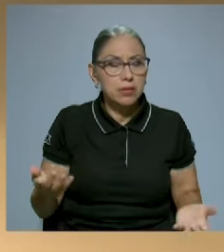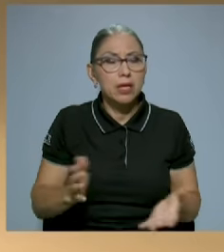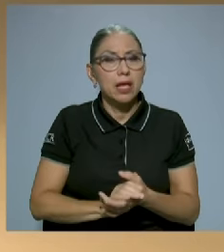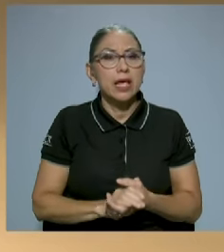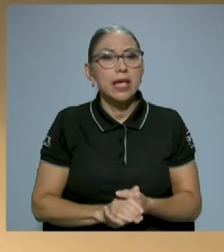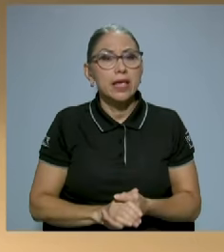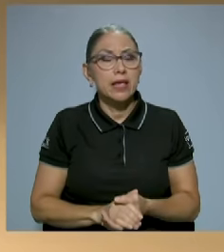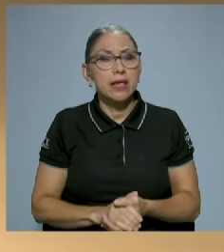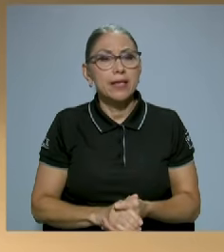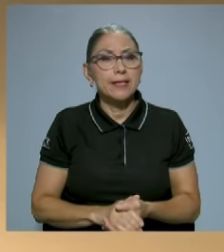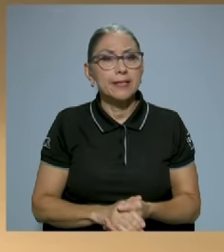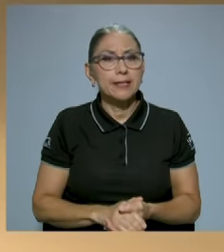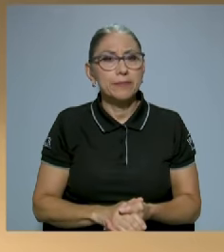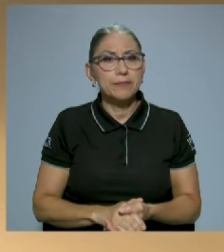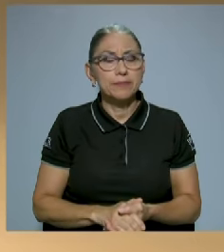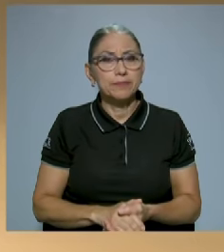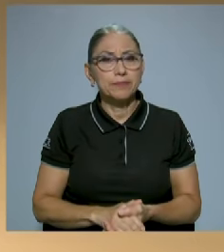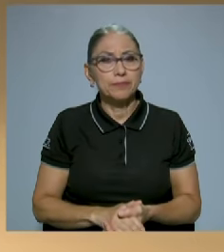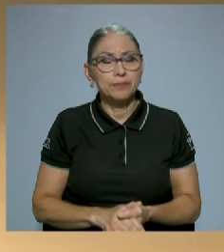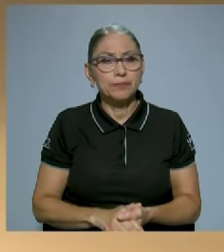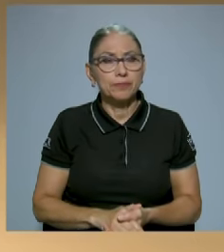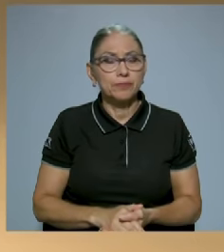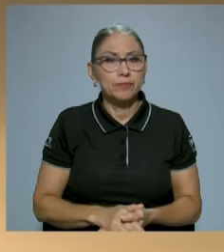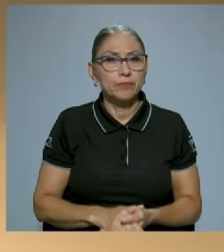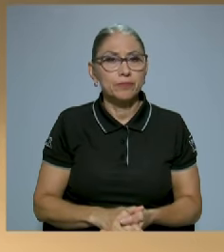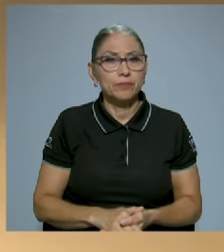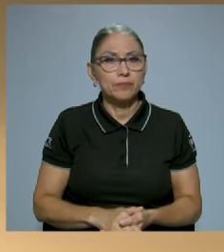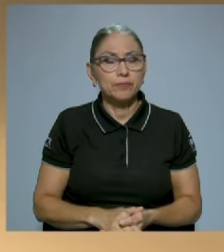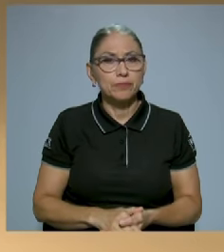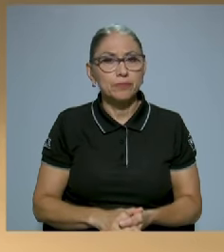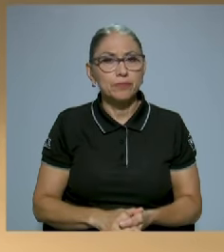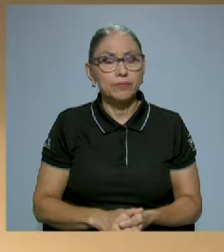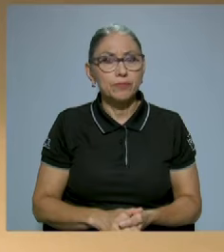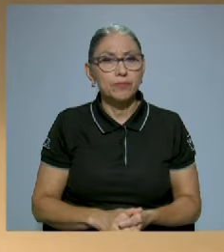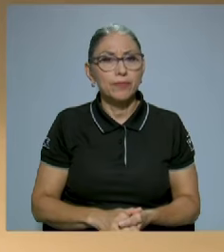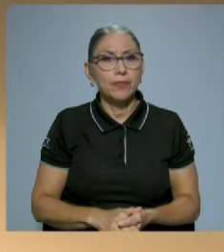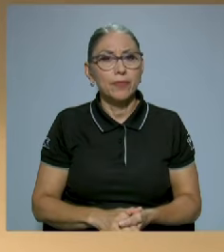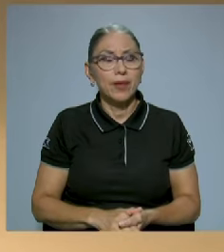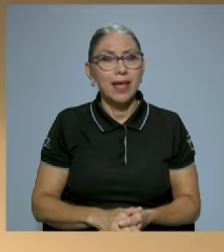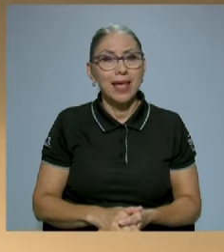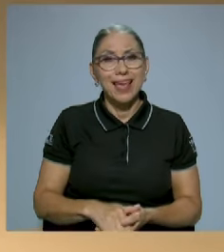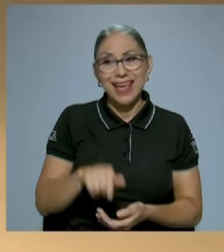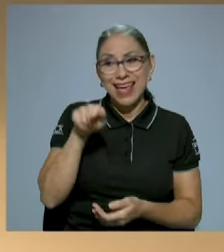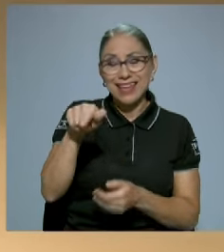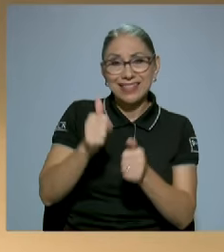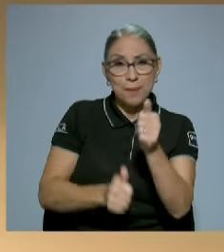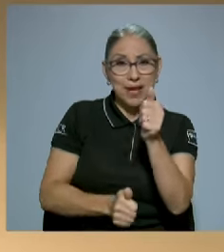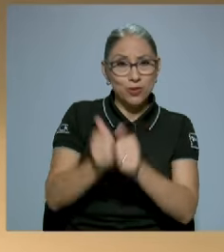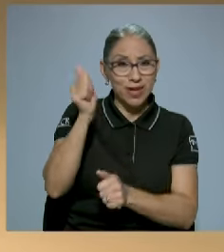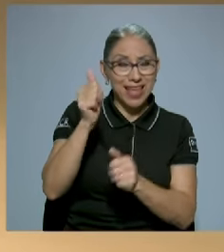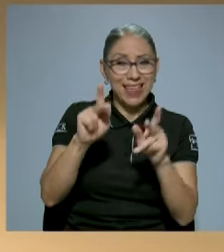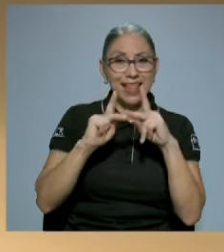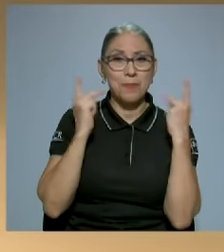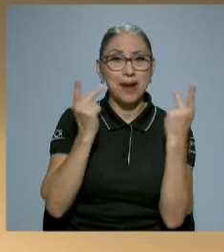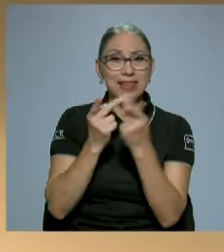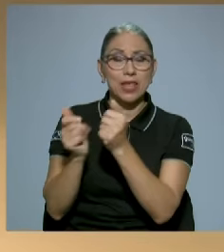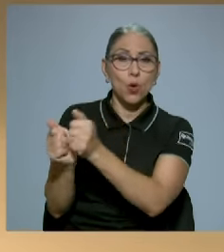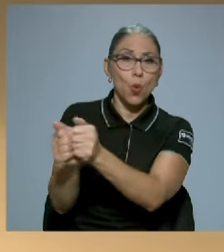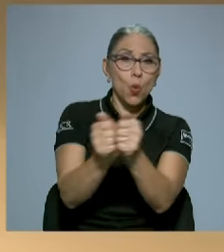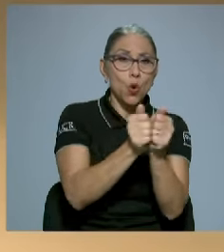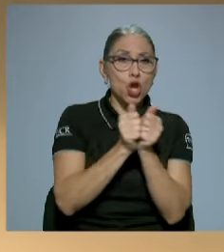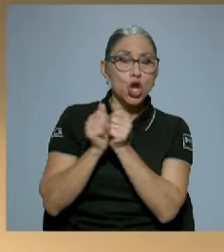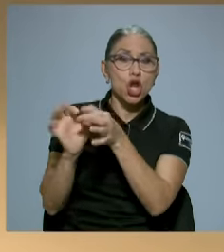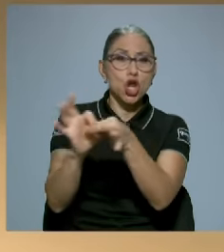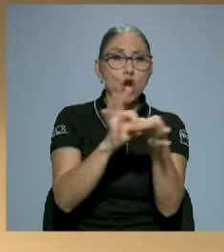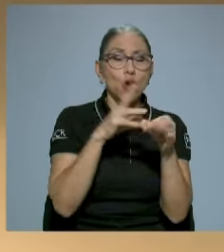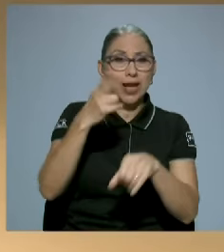esa mayoría del Partido Unión Nacional que usted menciona,